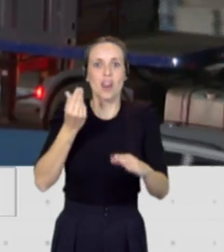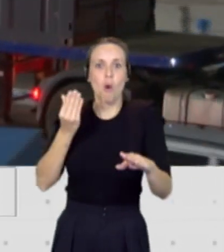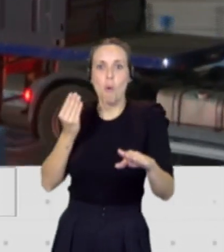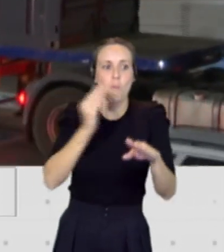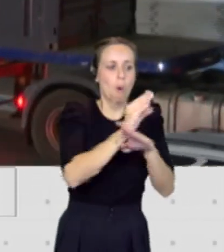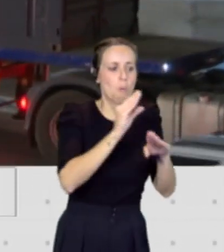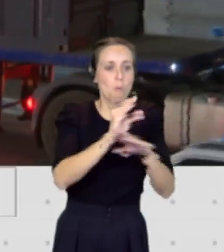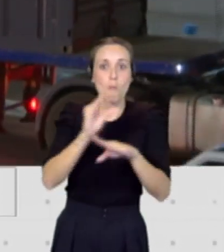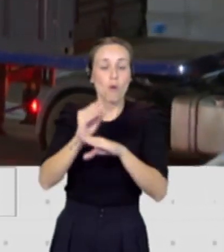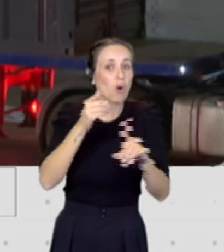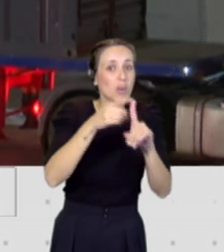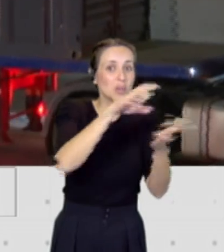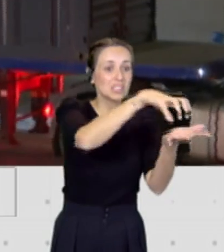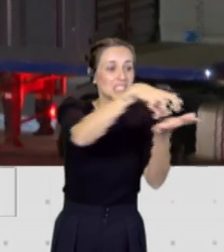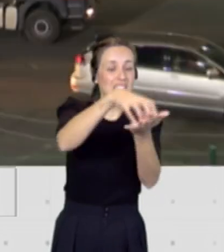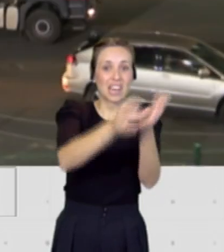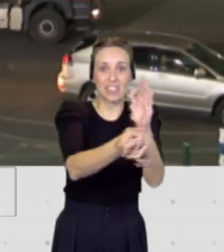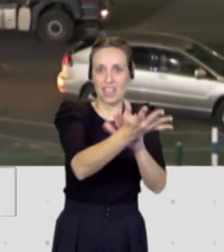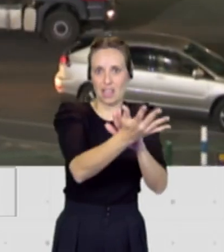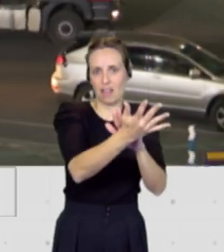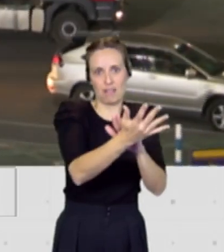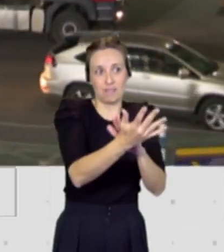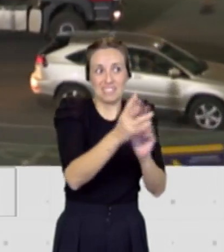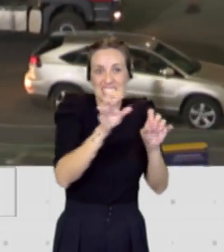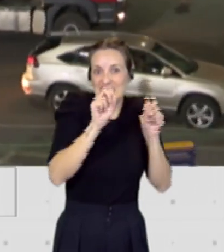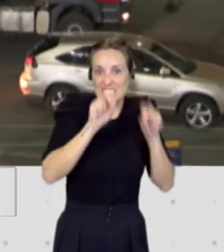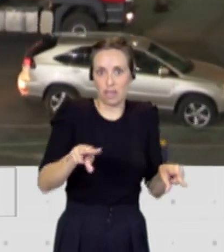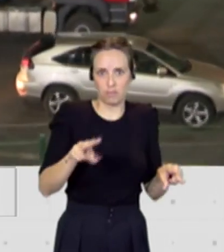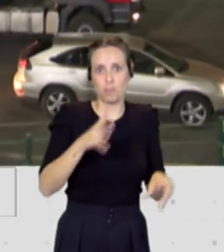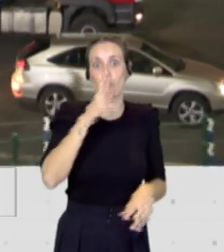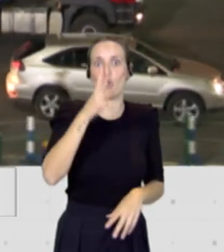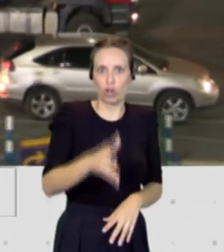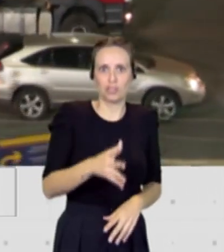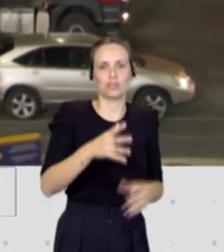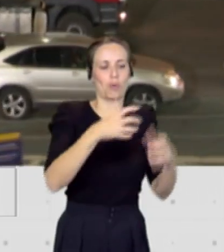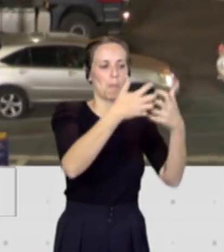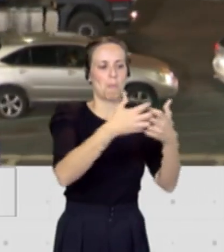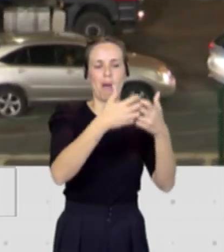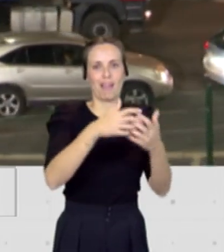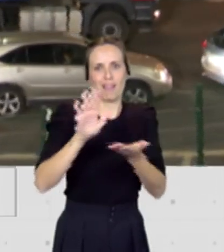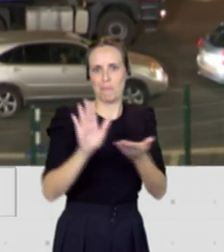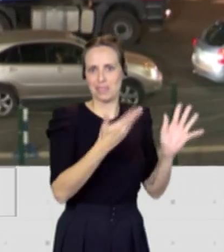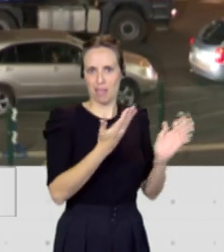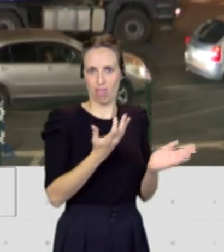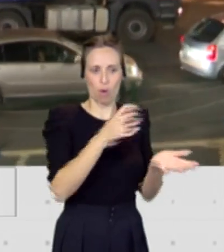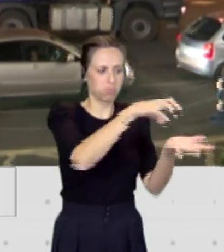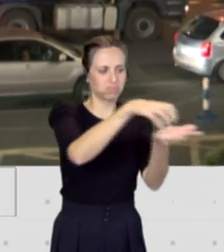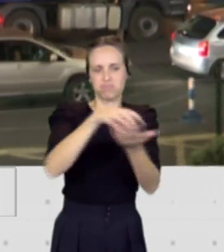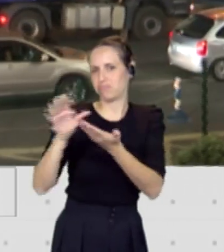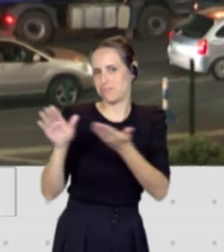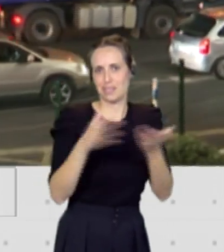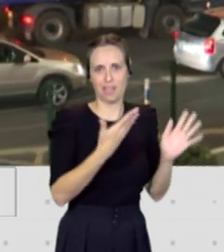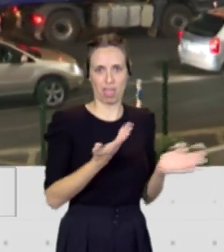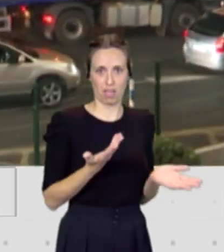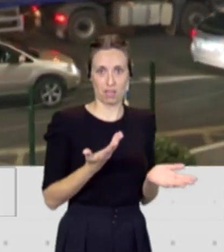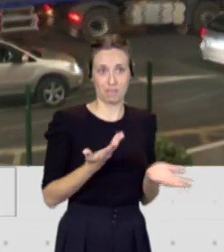centrales de generación por eso esa obsolescencia, esa antigüedad de las máquinas por eso esos problemas en las maquinarias. Tengan en